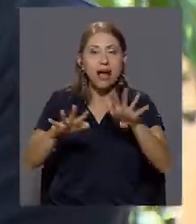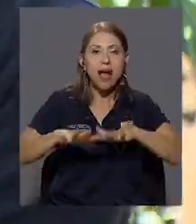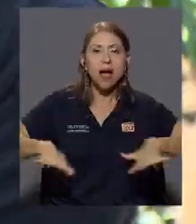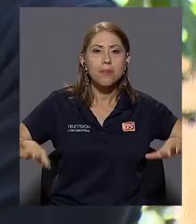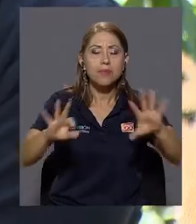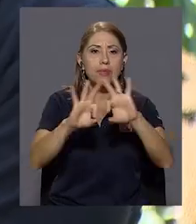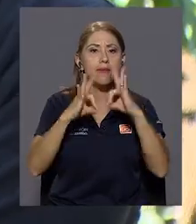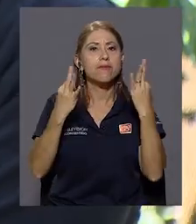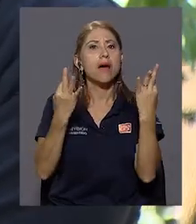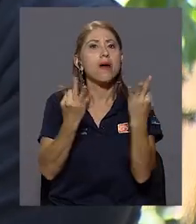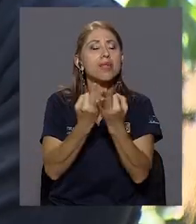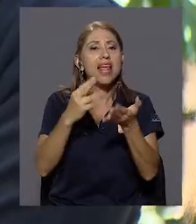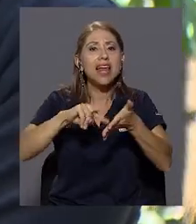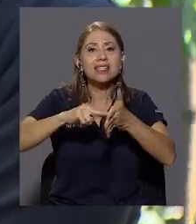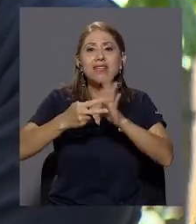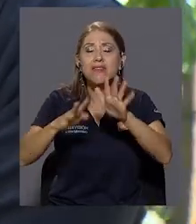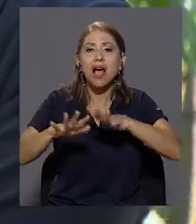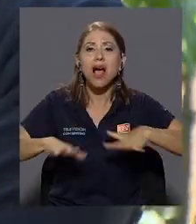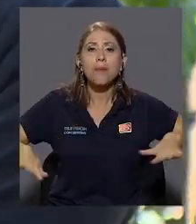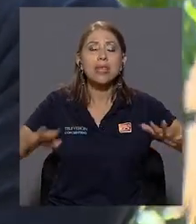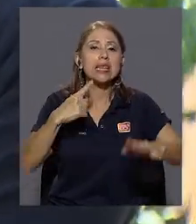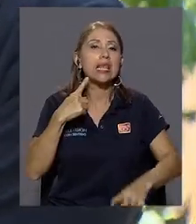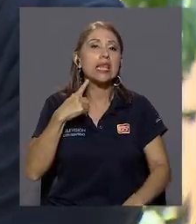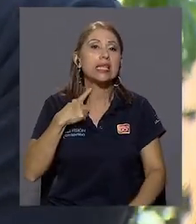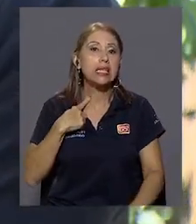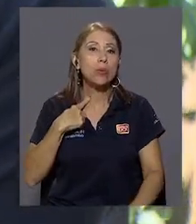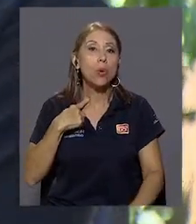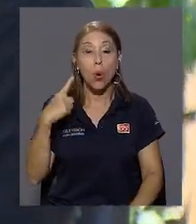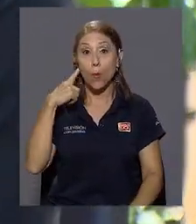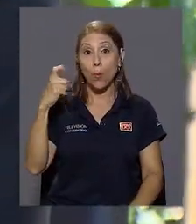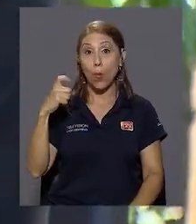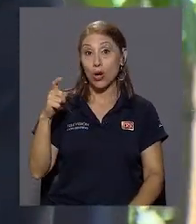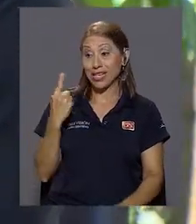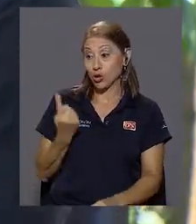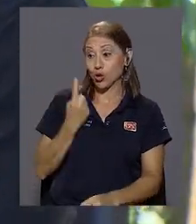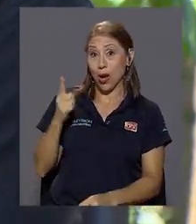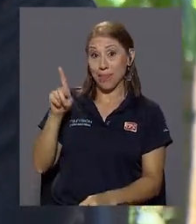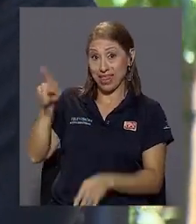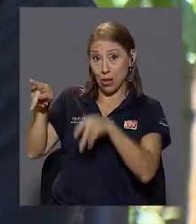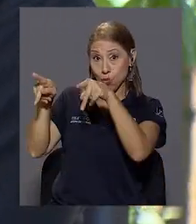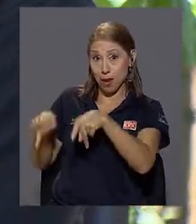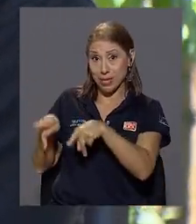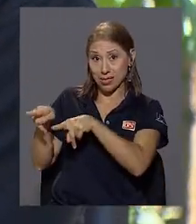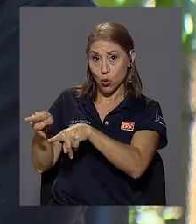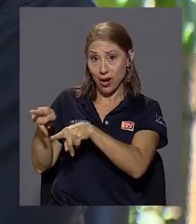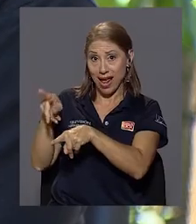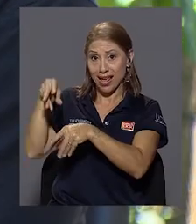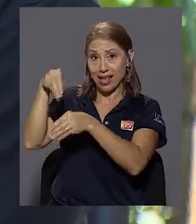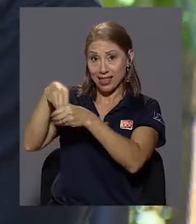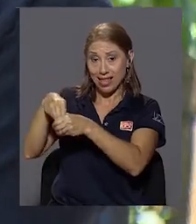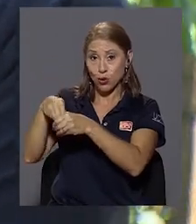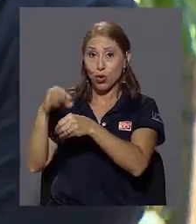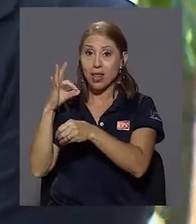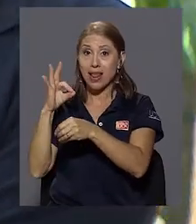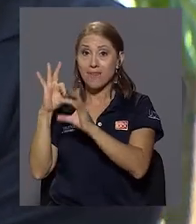el ambiente familiar se vuelve un ambiente adictivo, porque si bien es cierto, un miembro de la familia es el que está consumiendo,